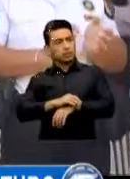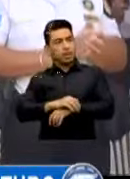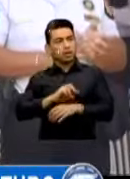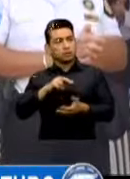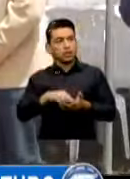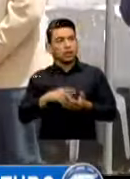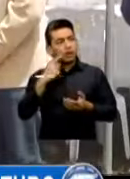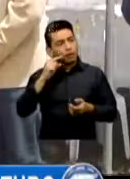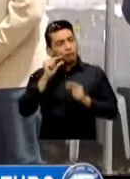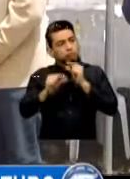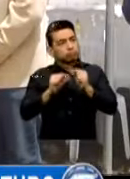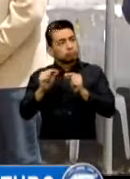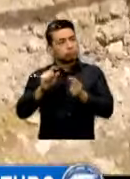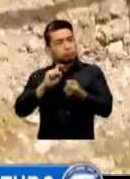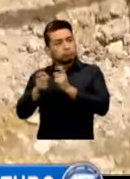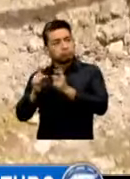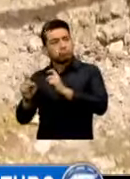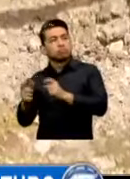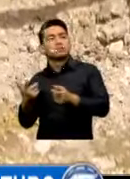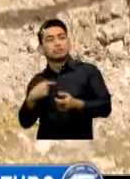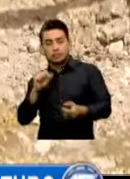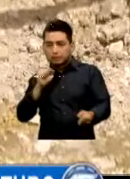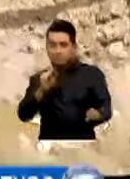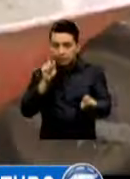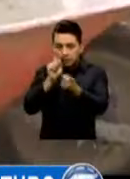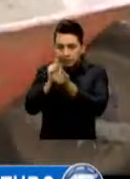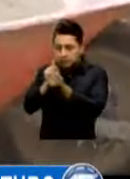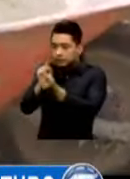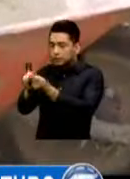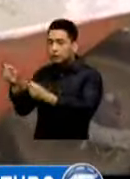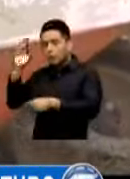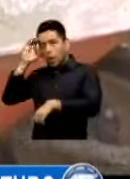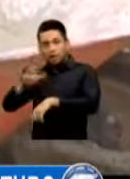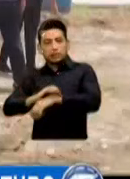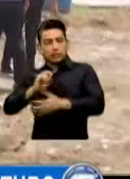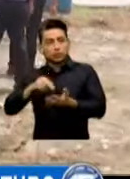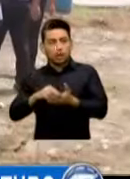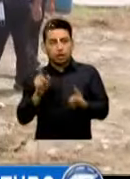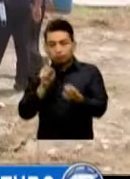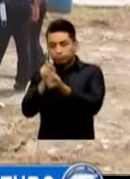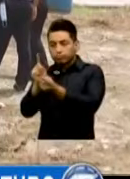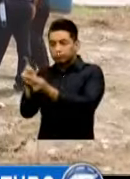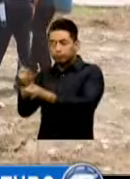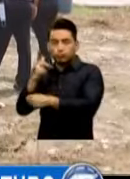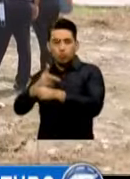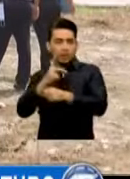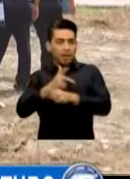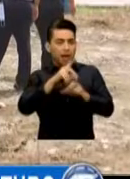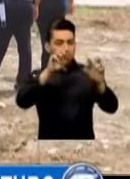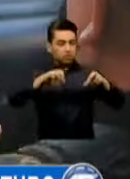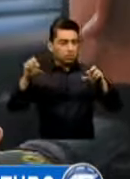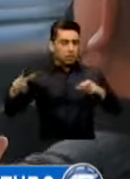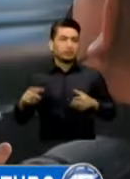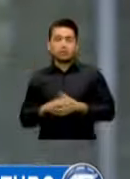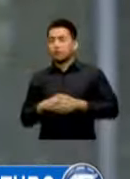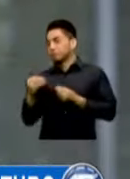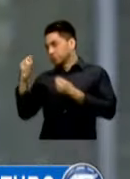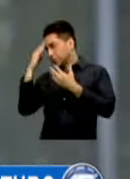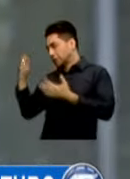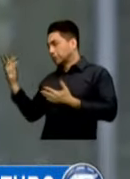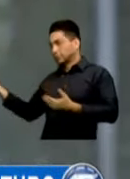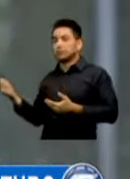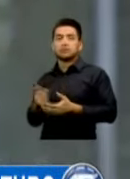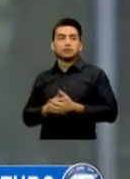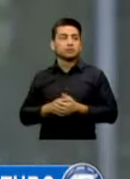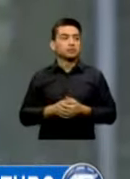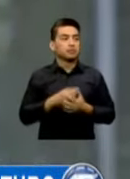Transformación Es Acercar Más Al Policía A Los Guatemaltecos Pues Muchísimas Gracias Señor Ministro David Napoleón Barrientos Por Acercarnos